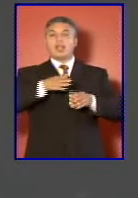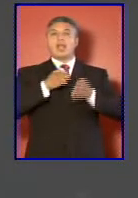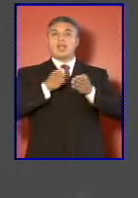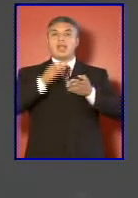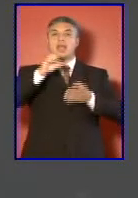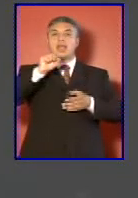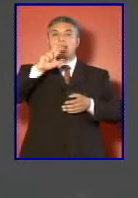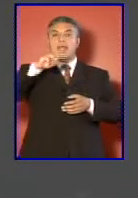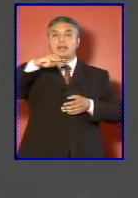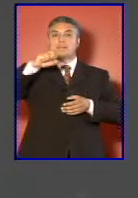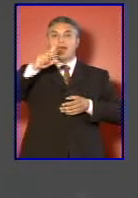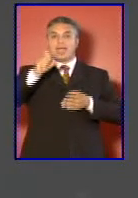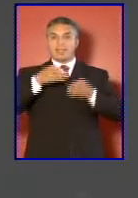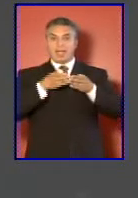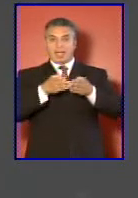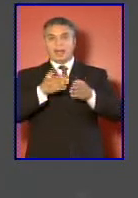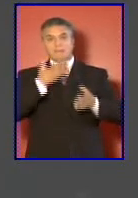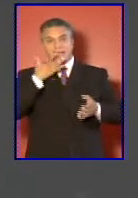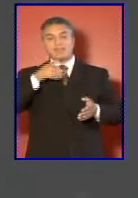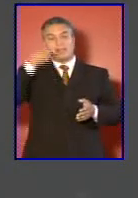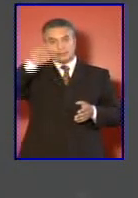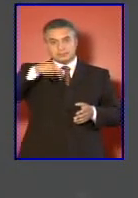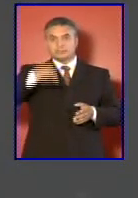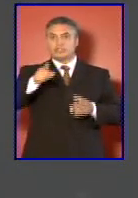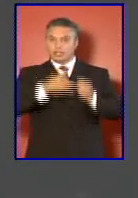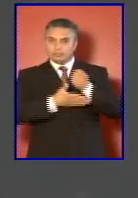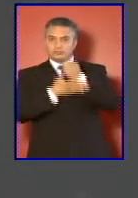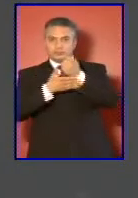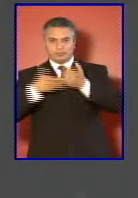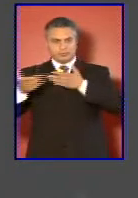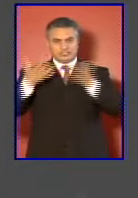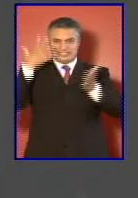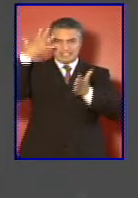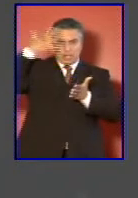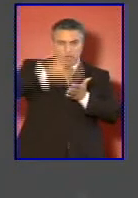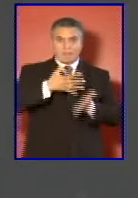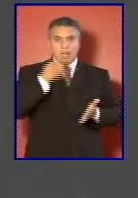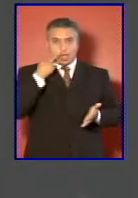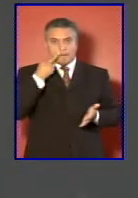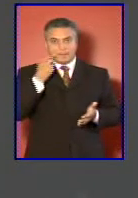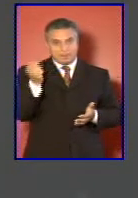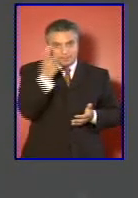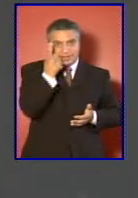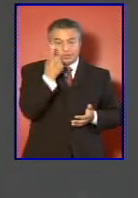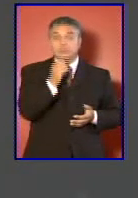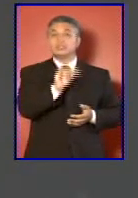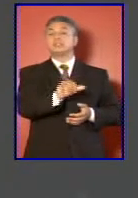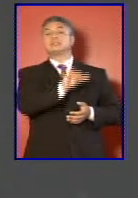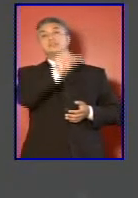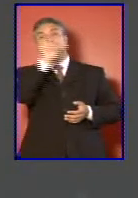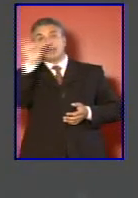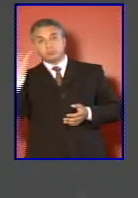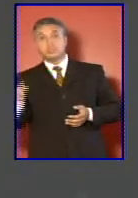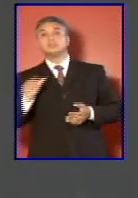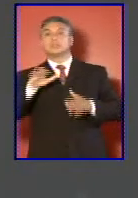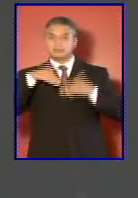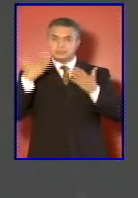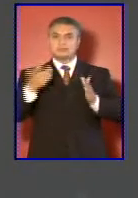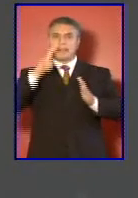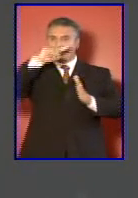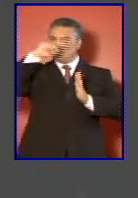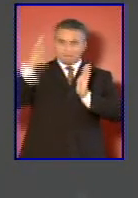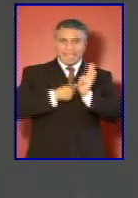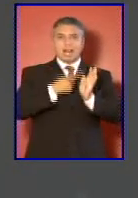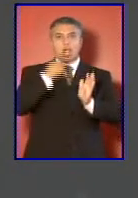5.000 efectivos dedicados a colaborar en la primera fase de emergencia y después desplegó 1.000